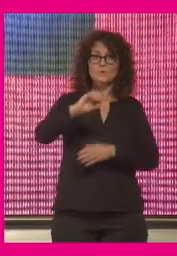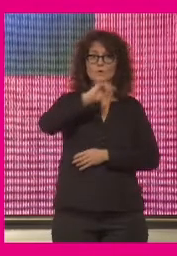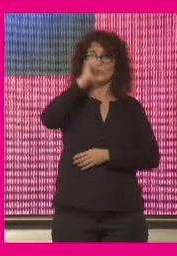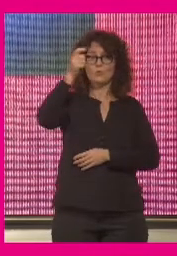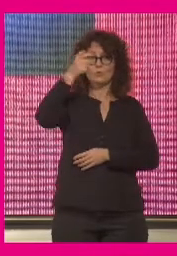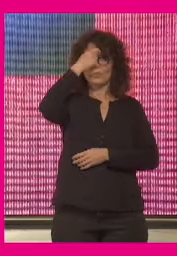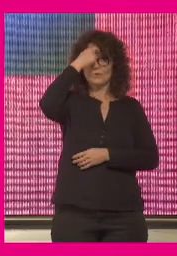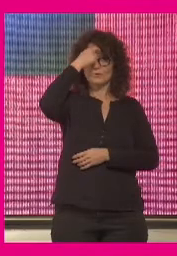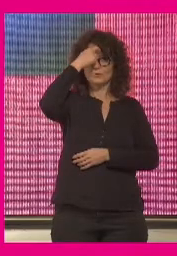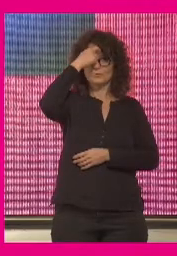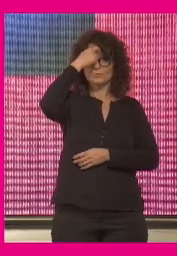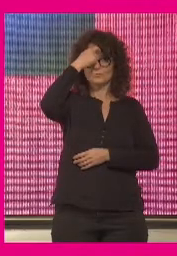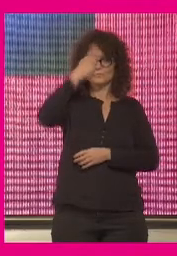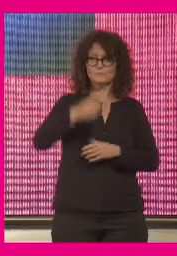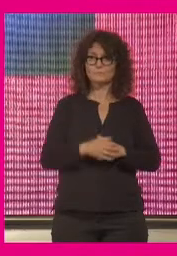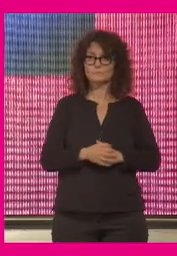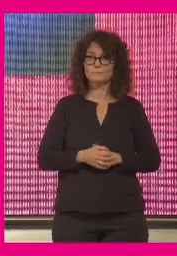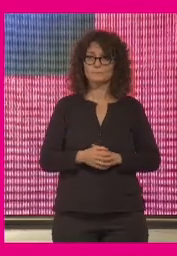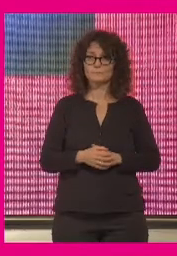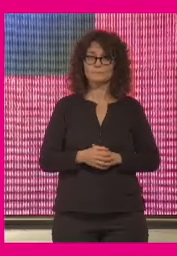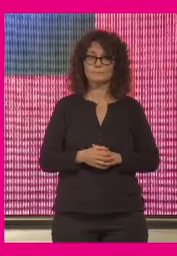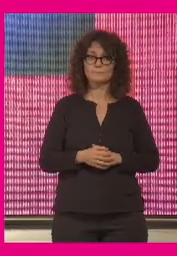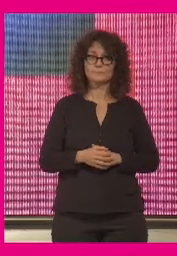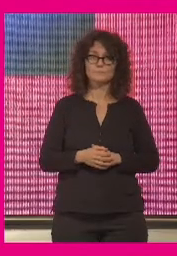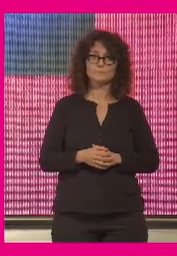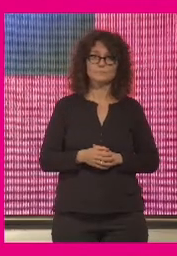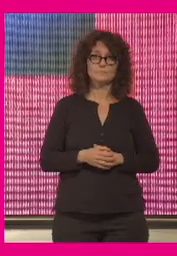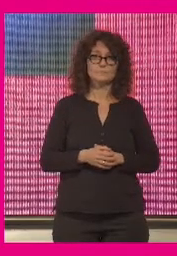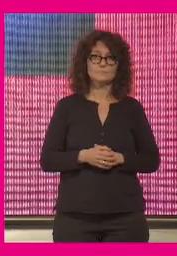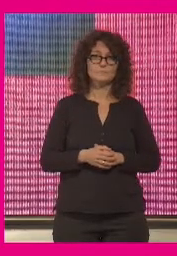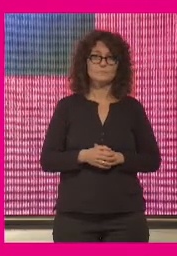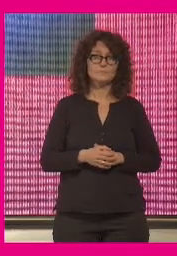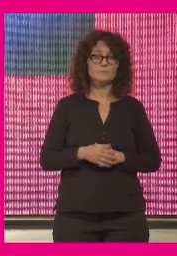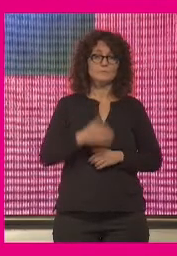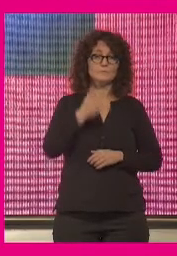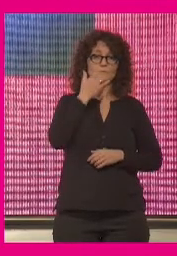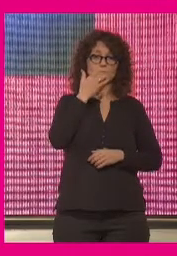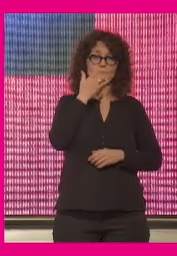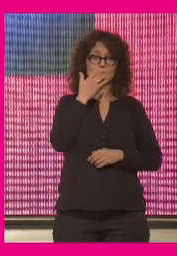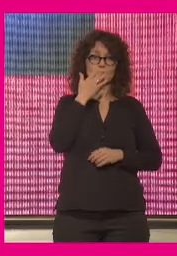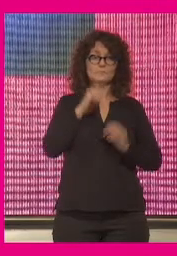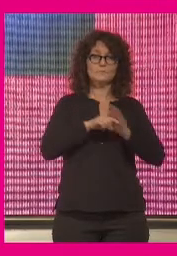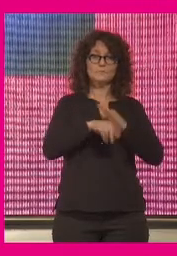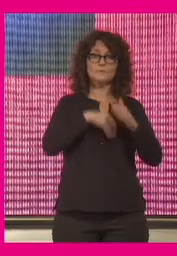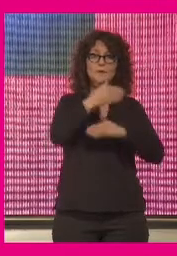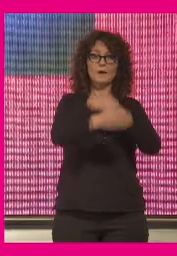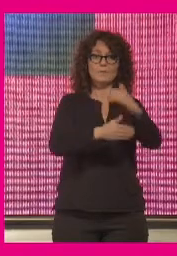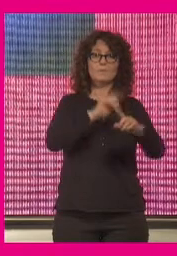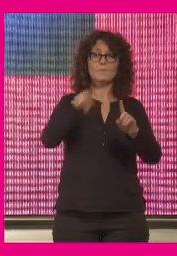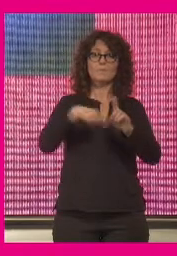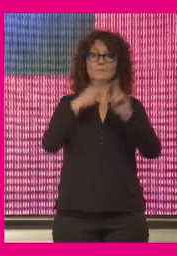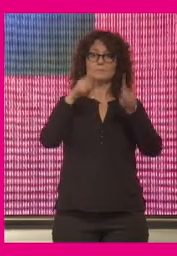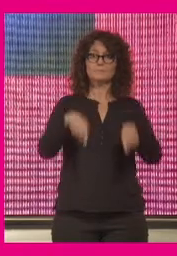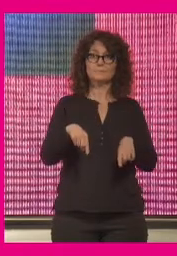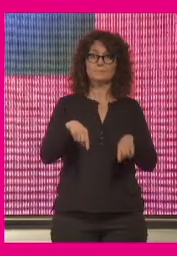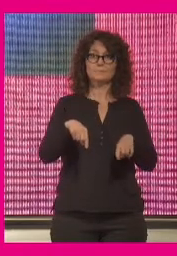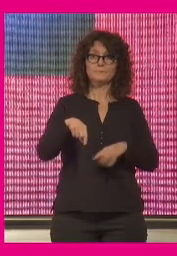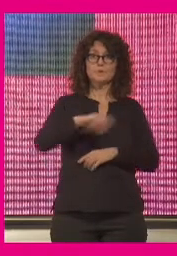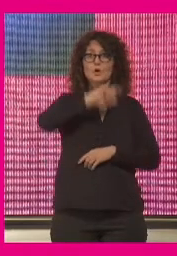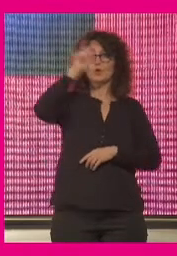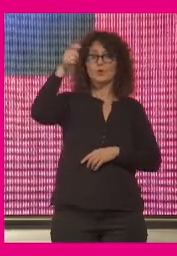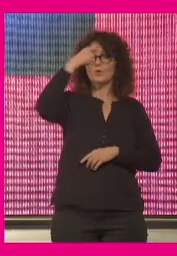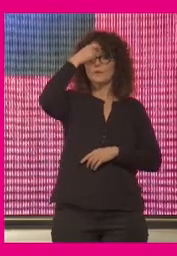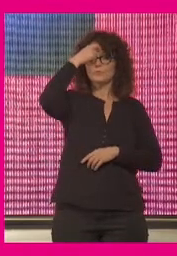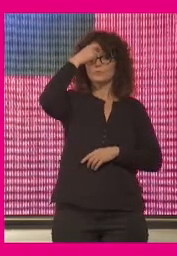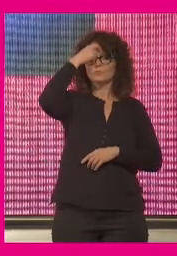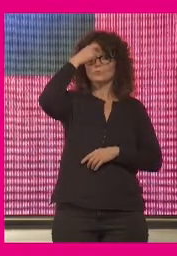el marco conceptual no tanto con la tecnología que avanza a gran velocidad como con el conjunto de conceptos que